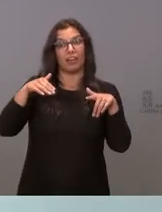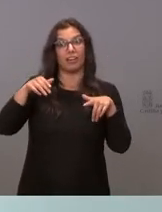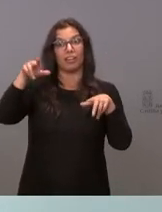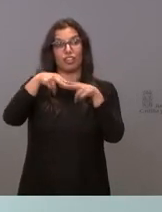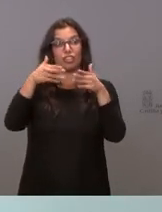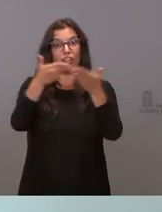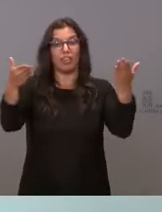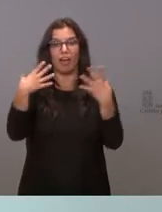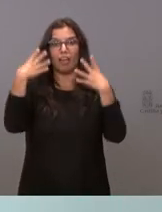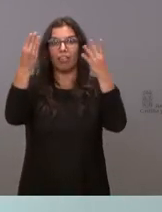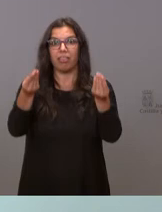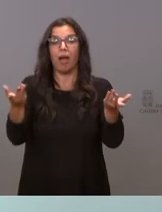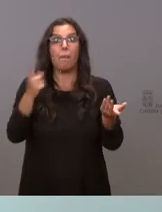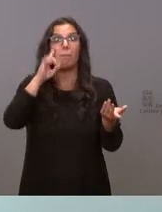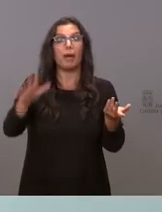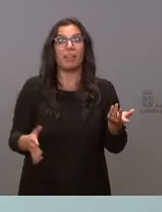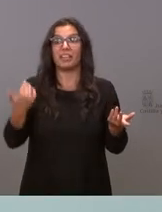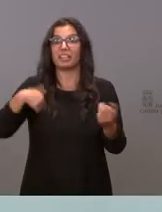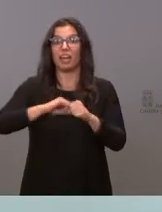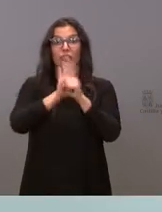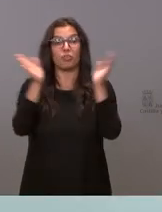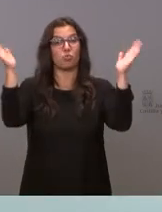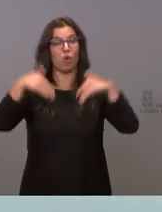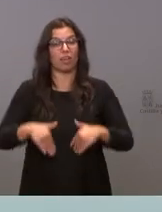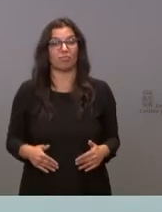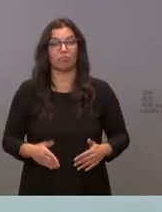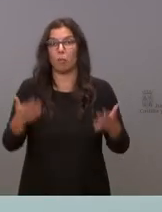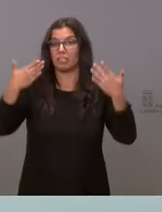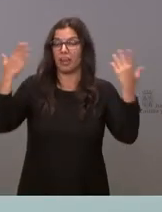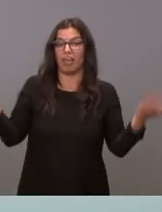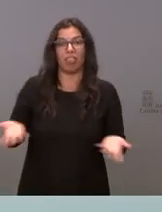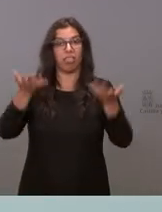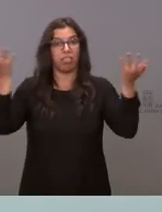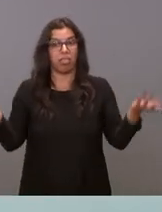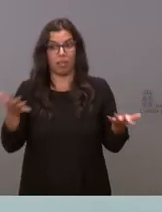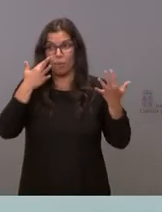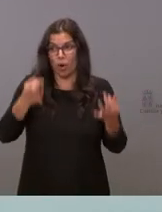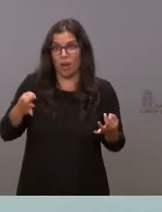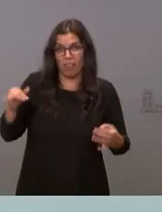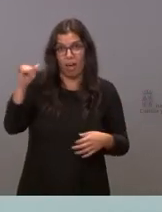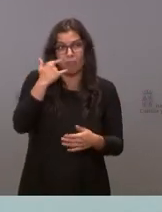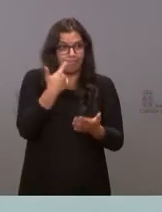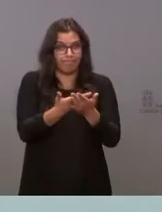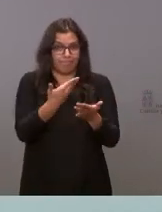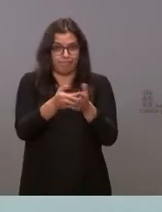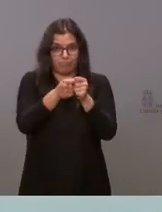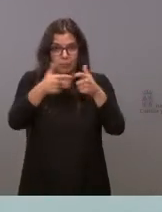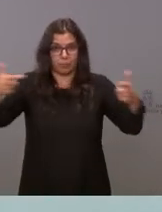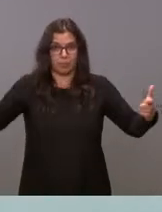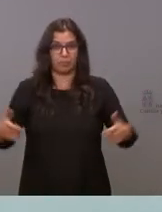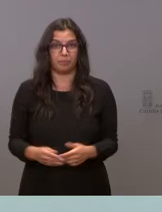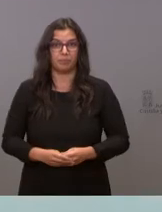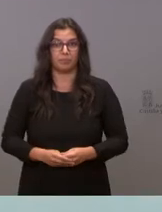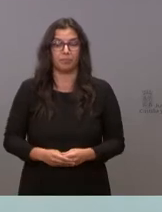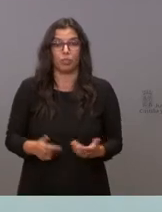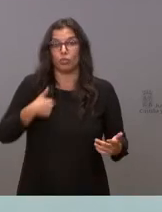que es esa falsa idea de que el virus ya no existe. Y el virus sigue con nosotros, como estamos pudiendo comprobar. Yo creo